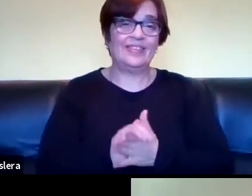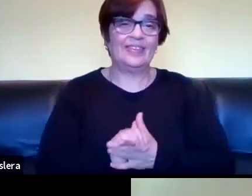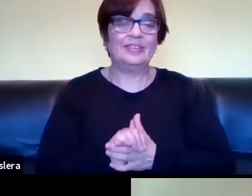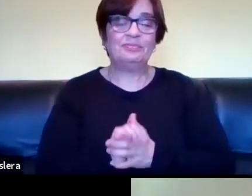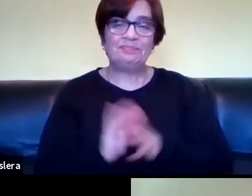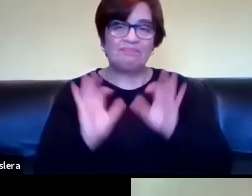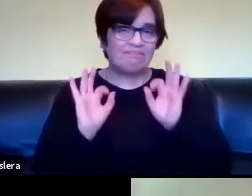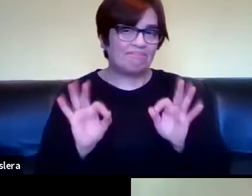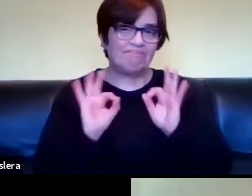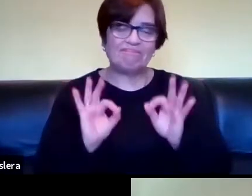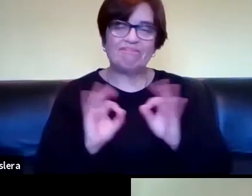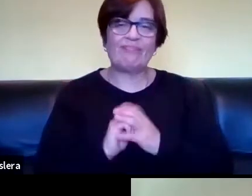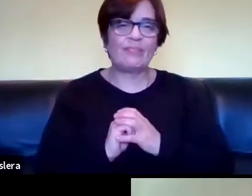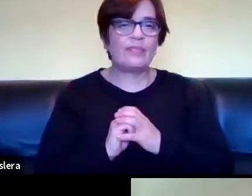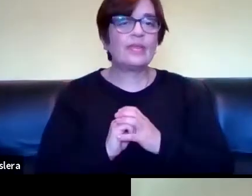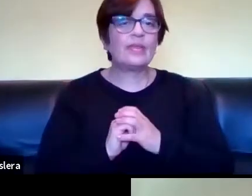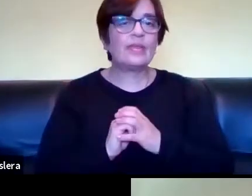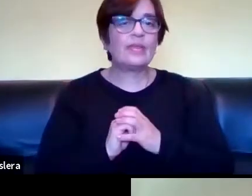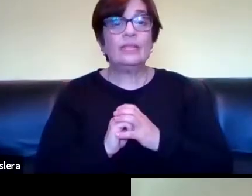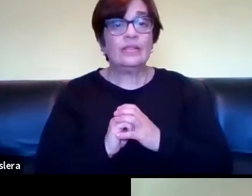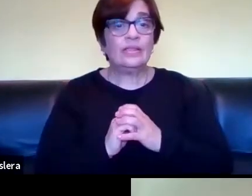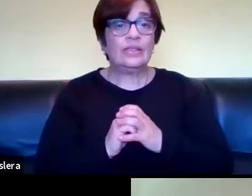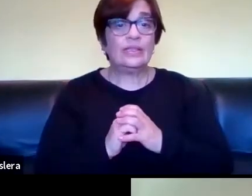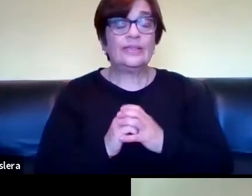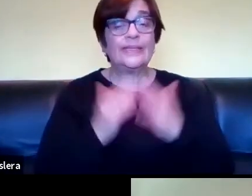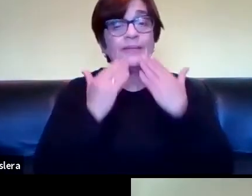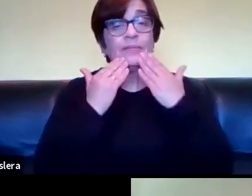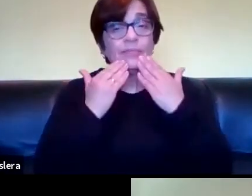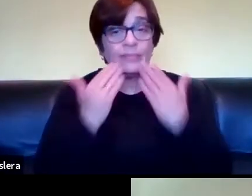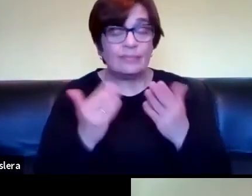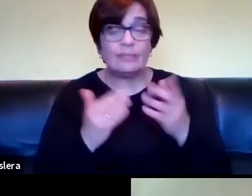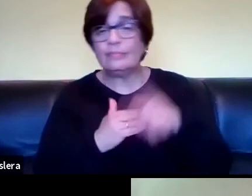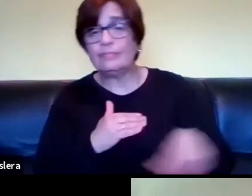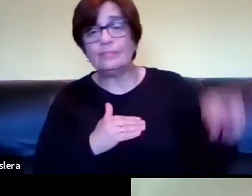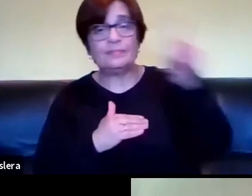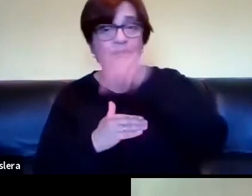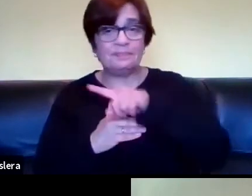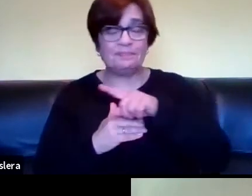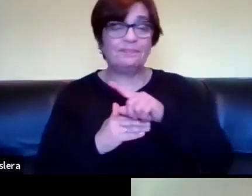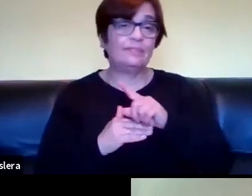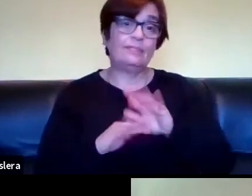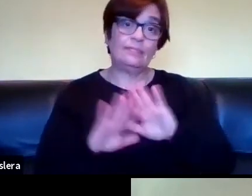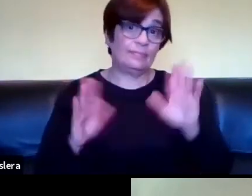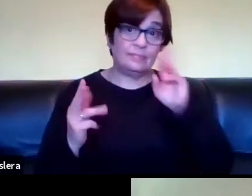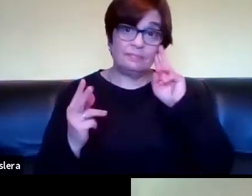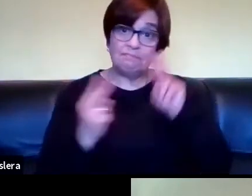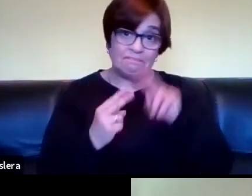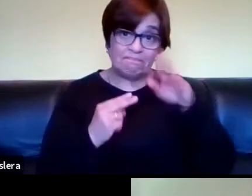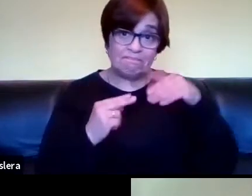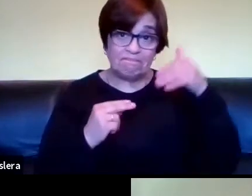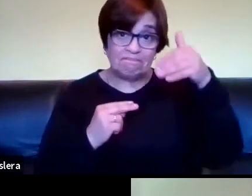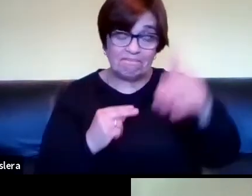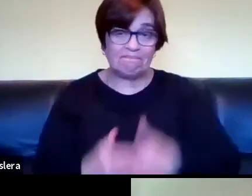exactamente bueno muchas gracias a todos y bueno hasta la próxima